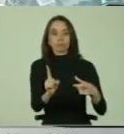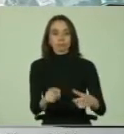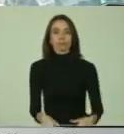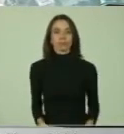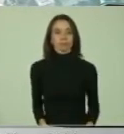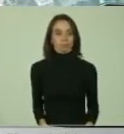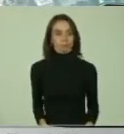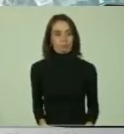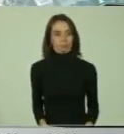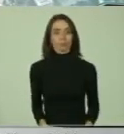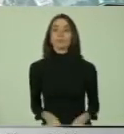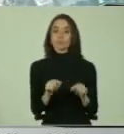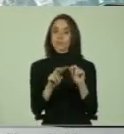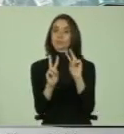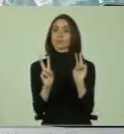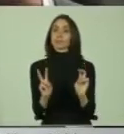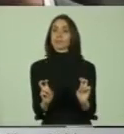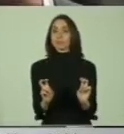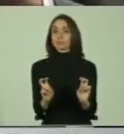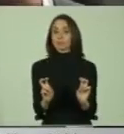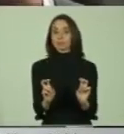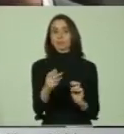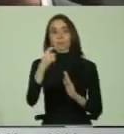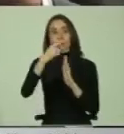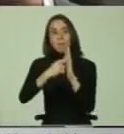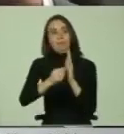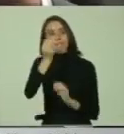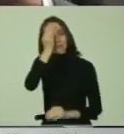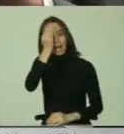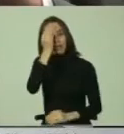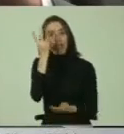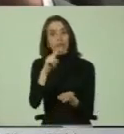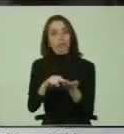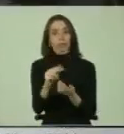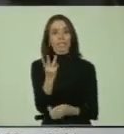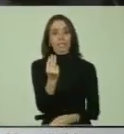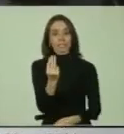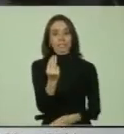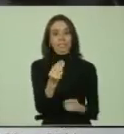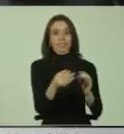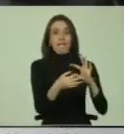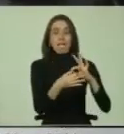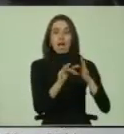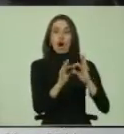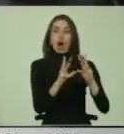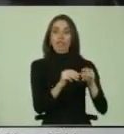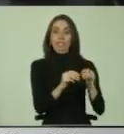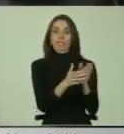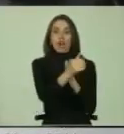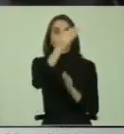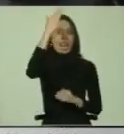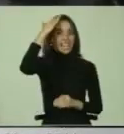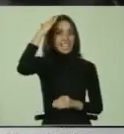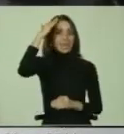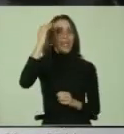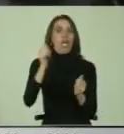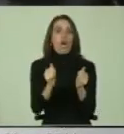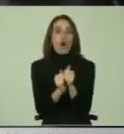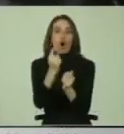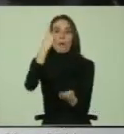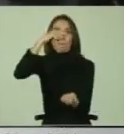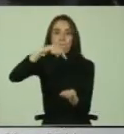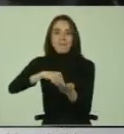En relación con esta materia, en el mes de agosto de 2013, la organización Líderes con Mil Capacidades,